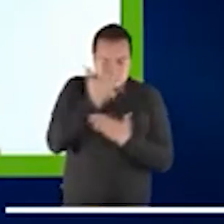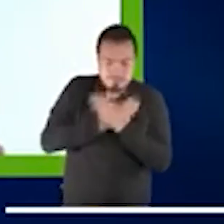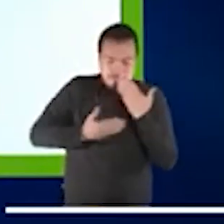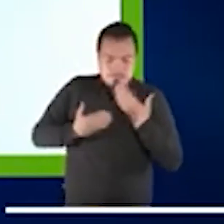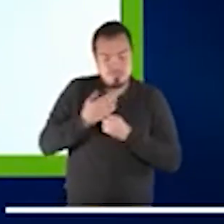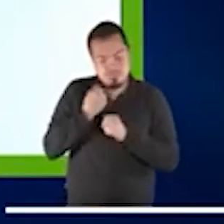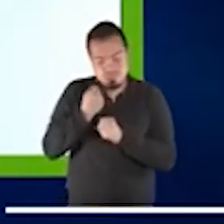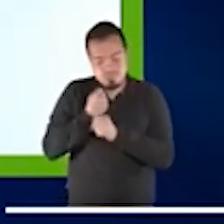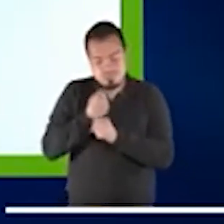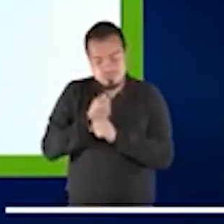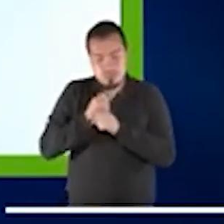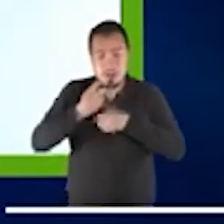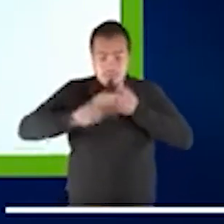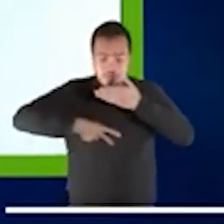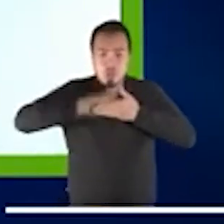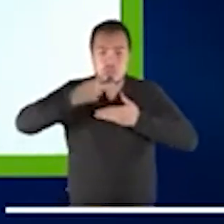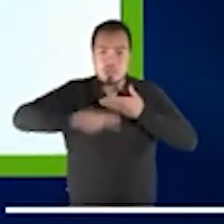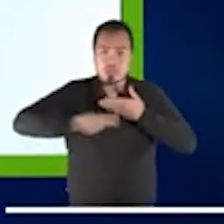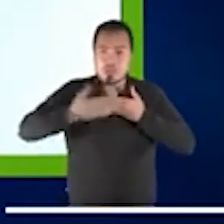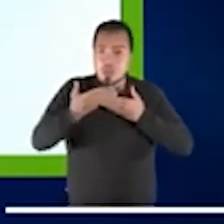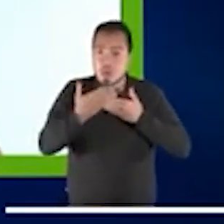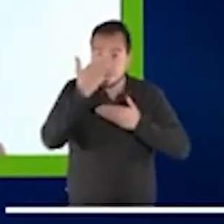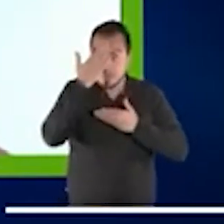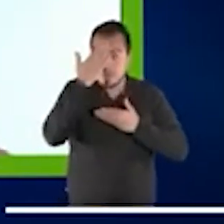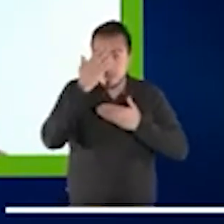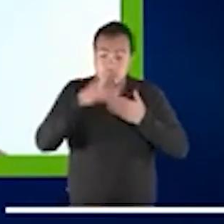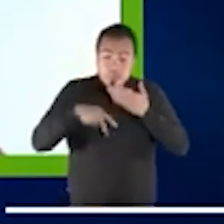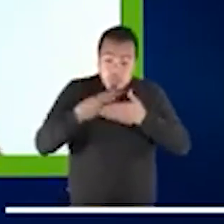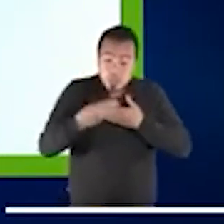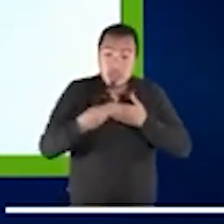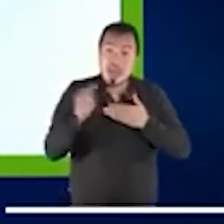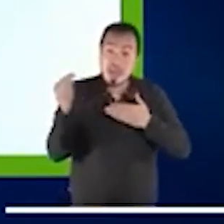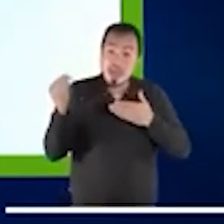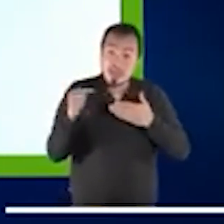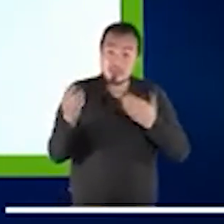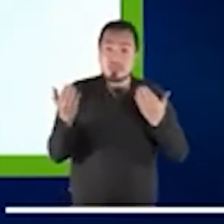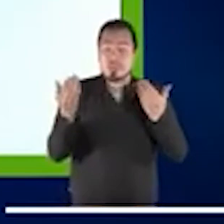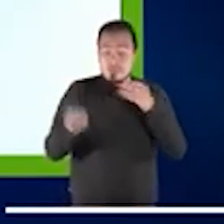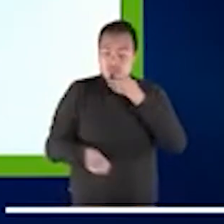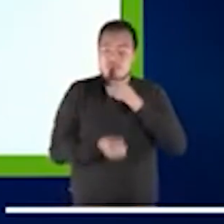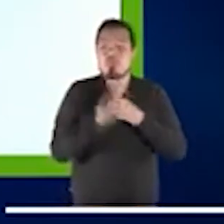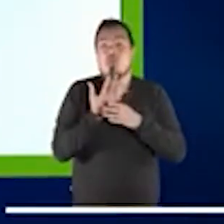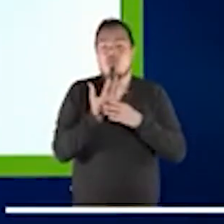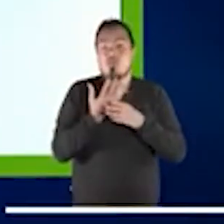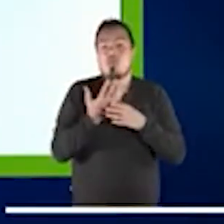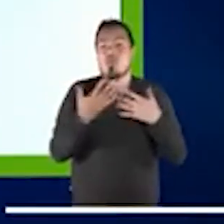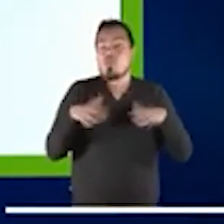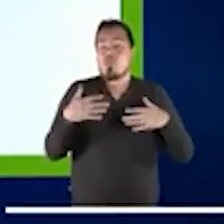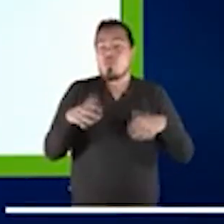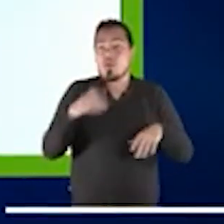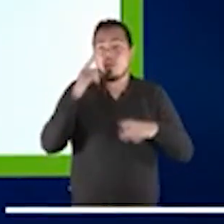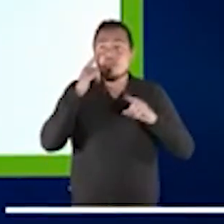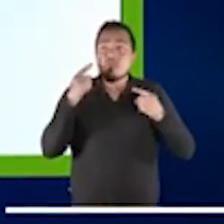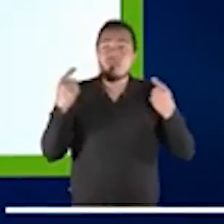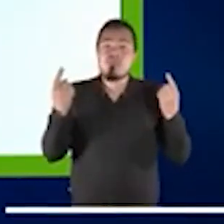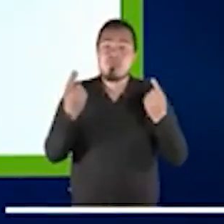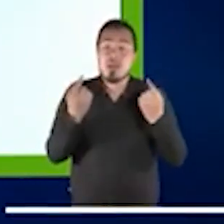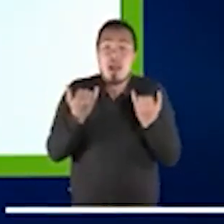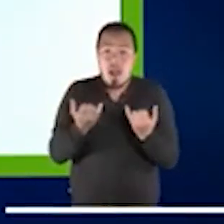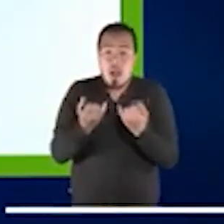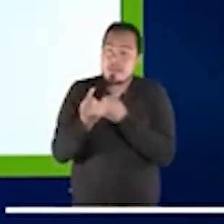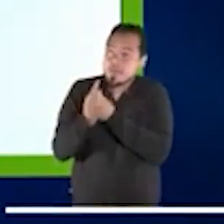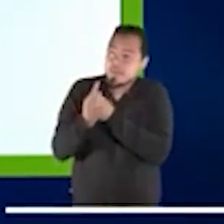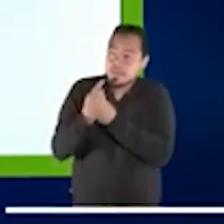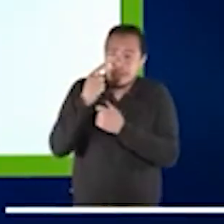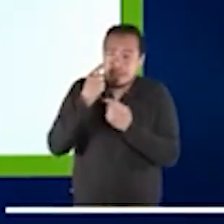profesora Claudia Mazzucato de Milán y es un proyecto muy innovador estamos listos también a tener mucha crítica sobre esta